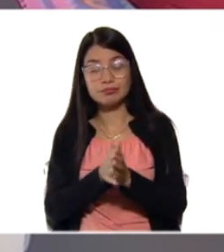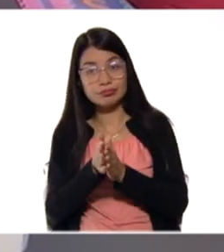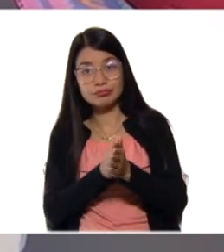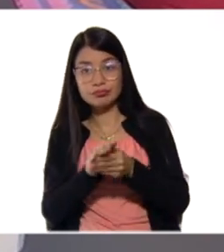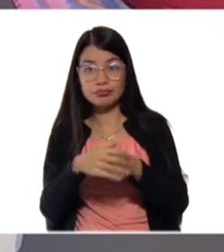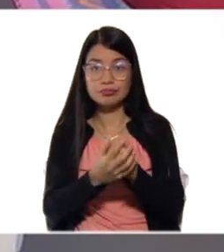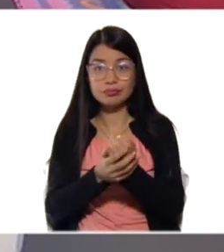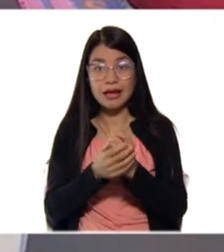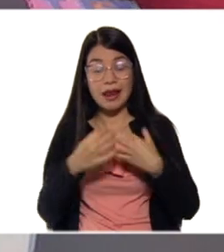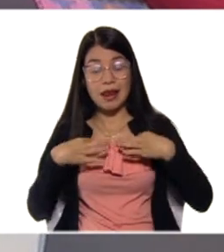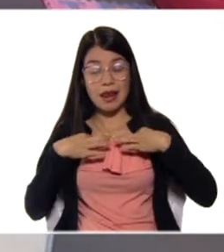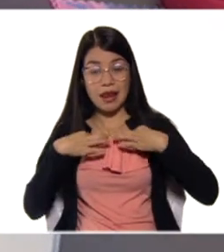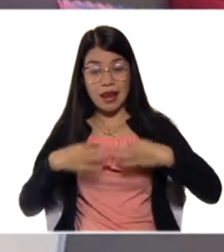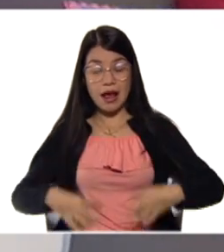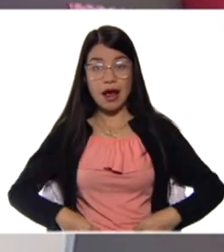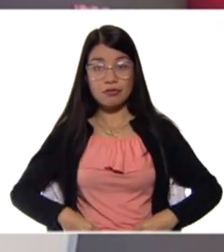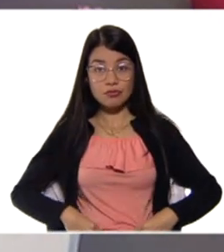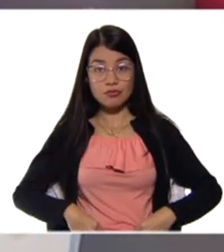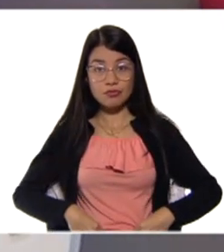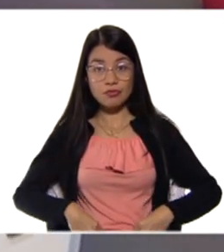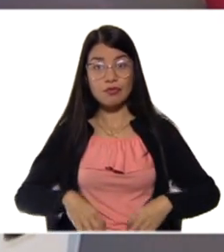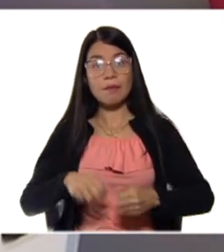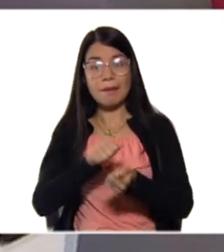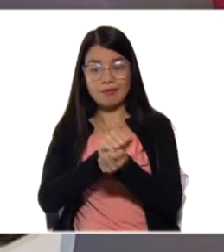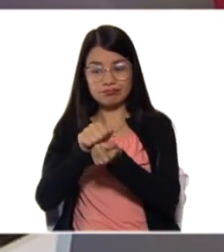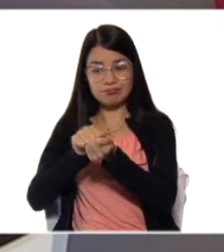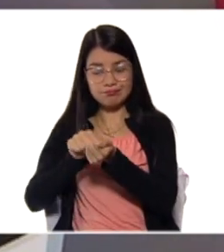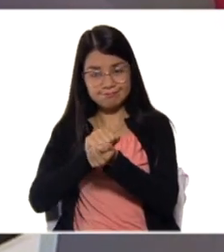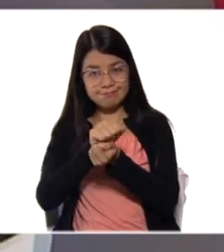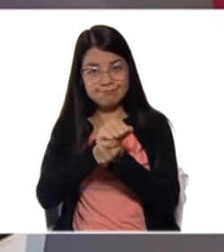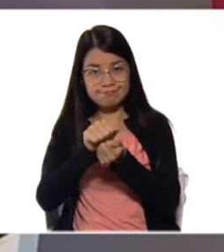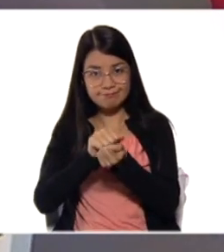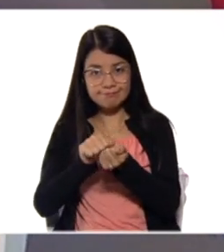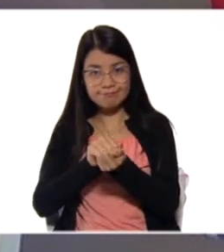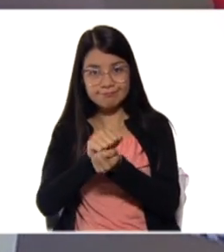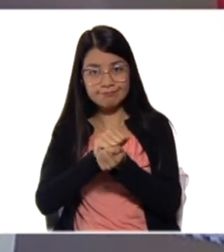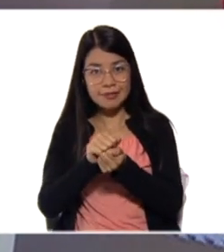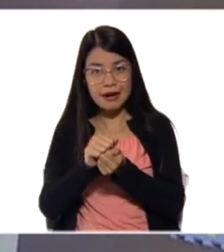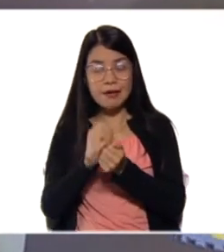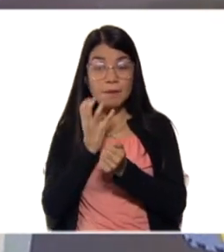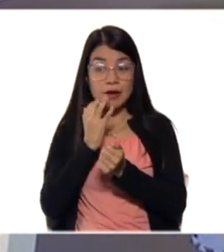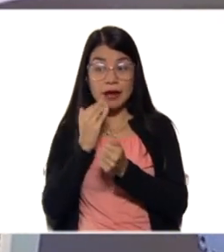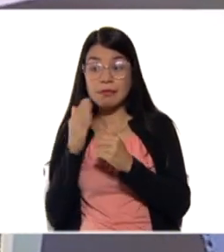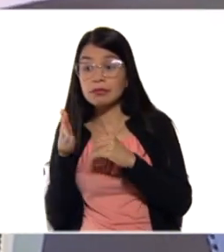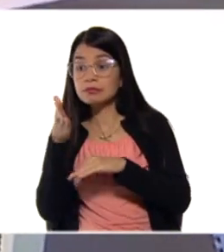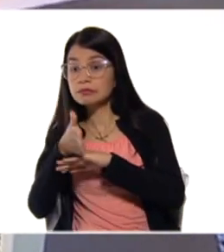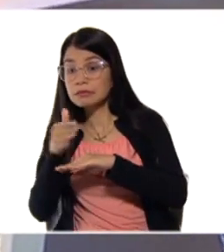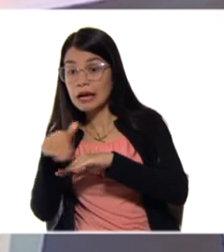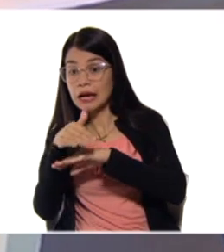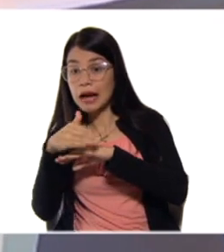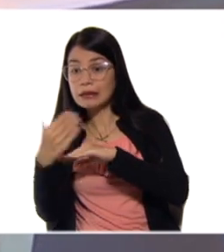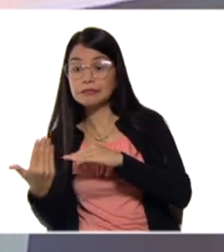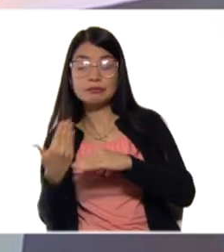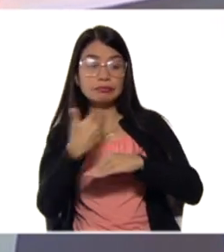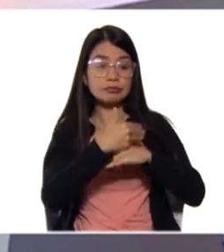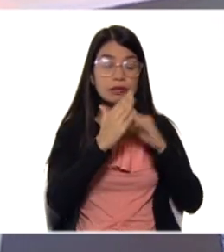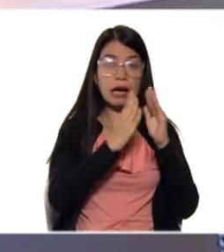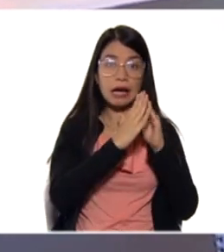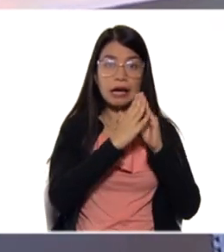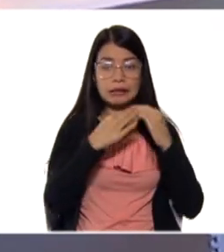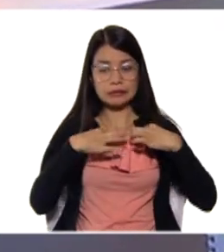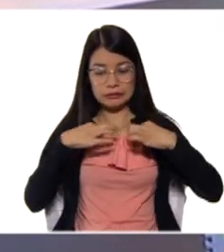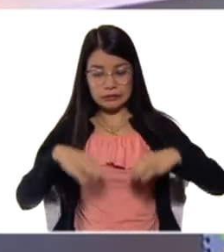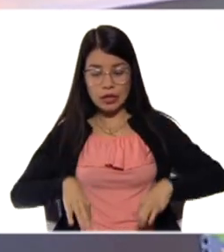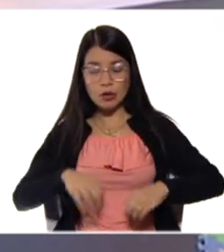vez que lleguemos de la calle, debemos lavarla para mantener esa desinfección y podamos